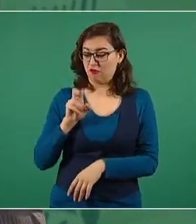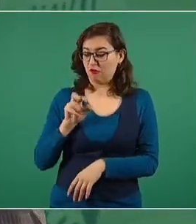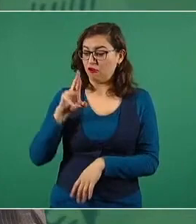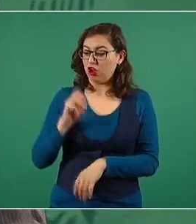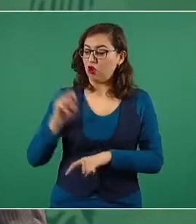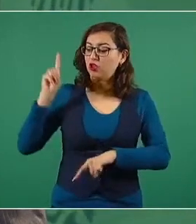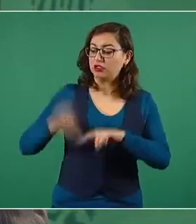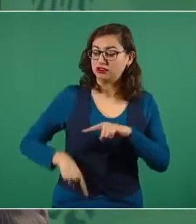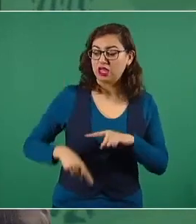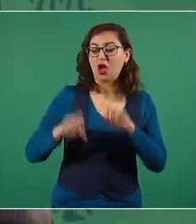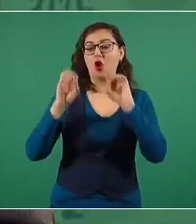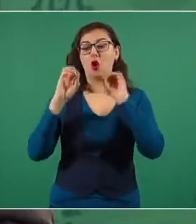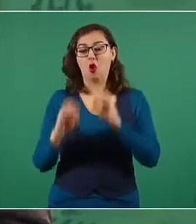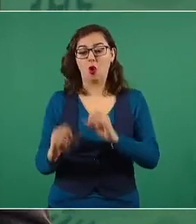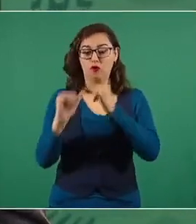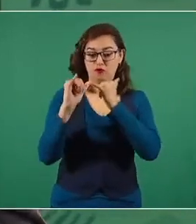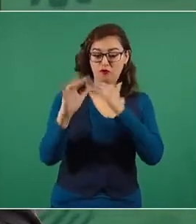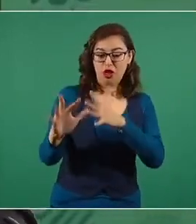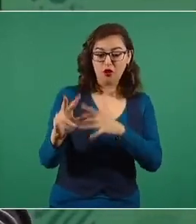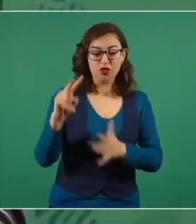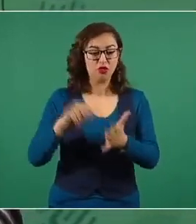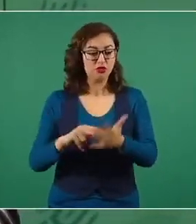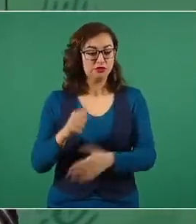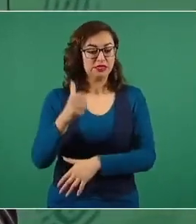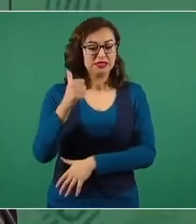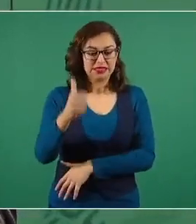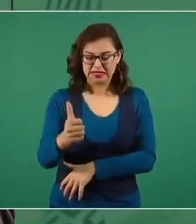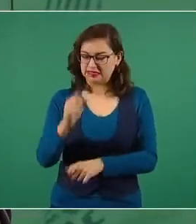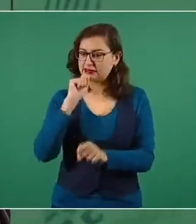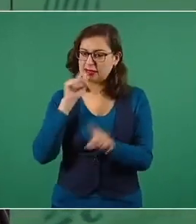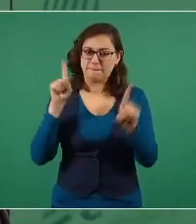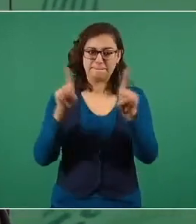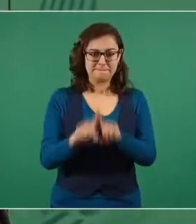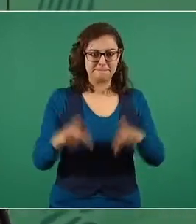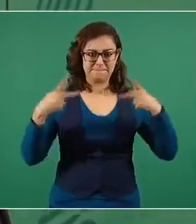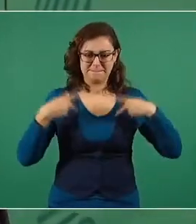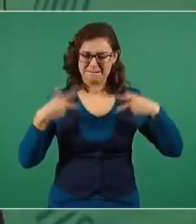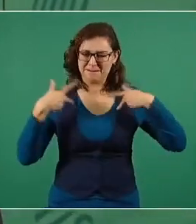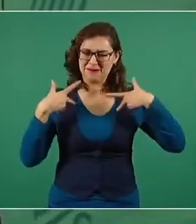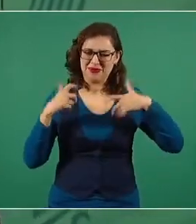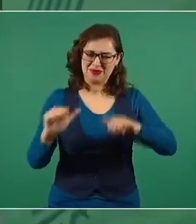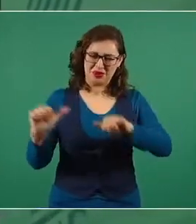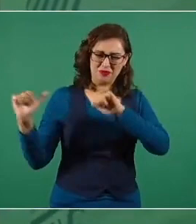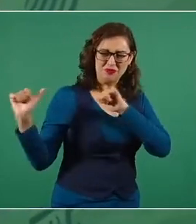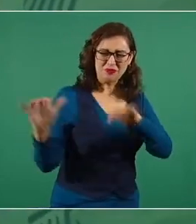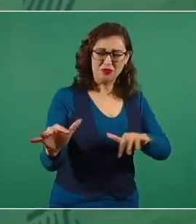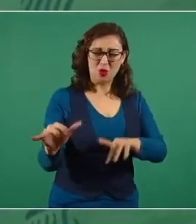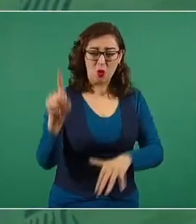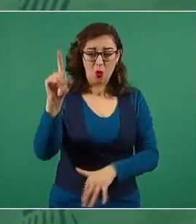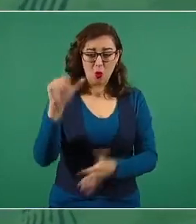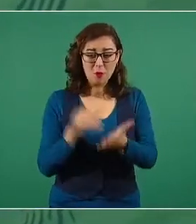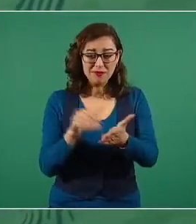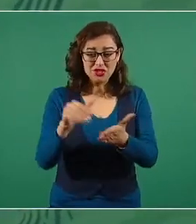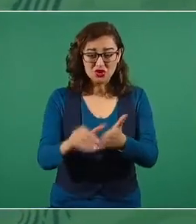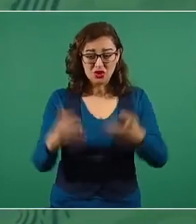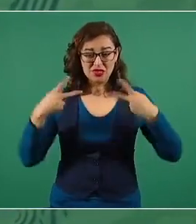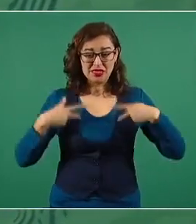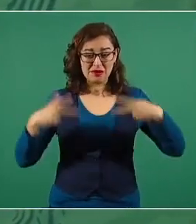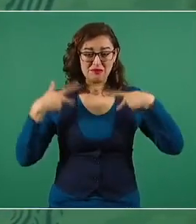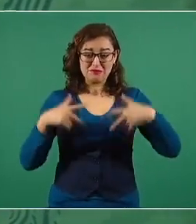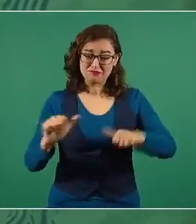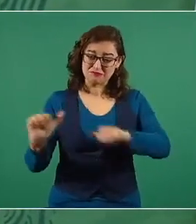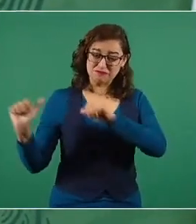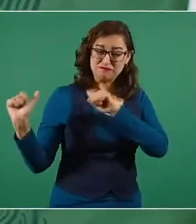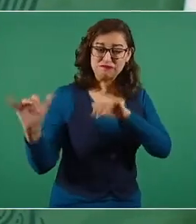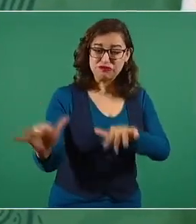que se movilizaron, pues, algunos dicen cerca de un millón de personas. Si